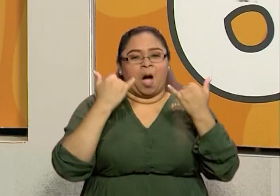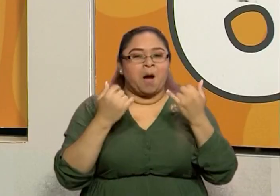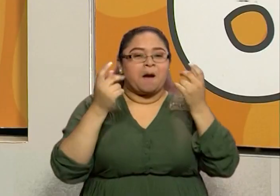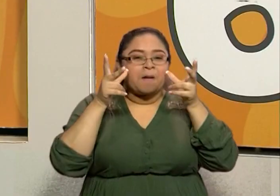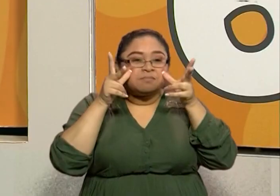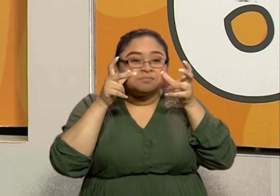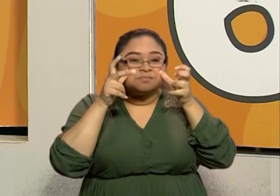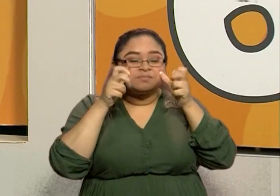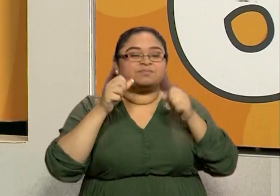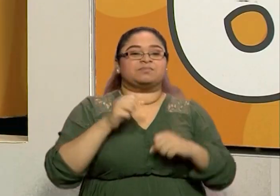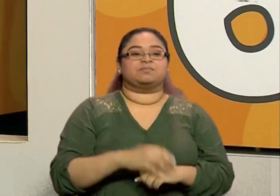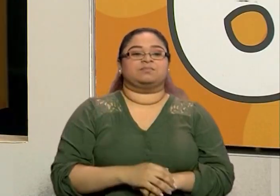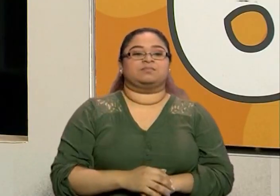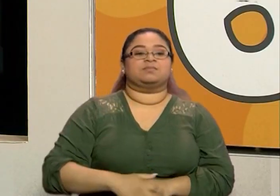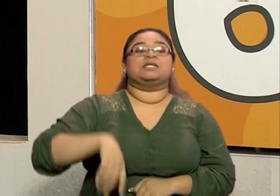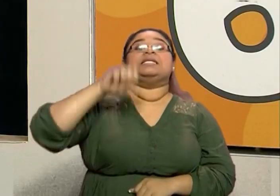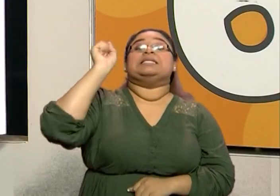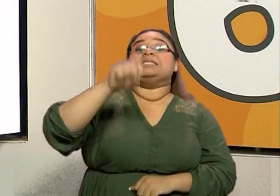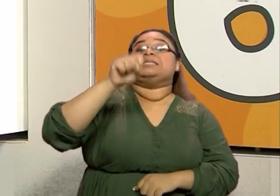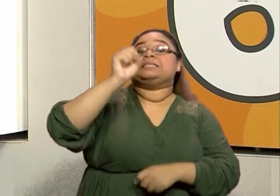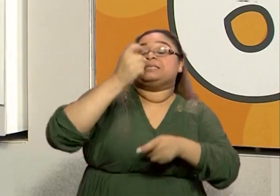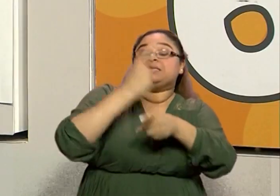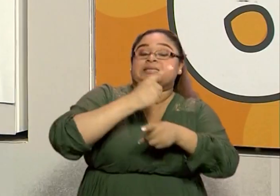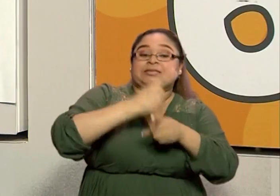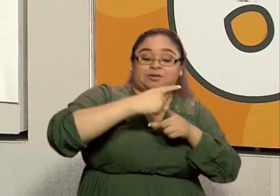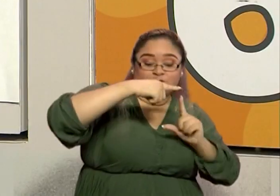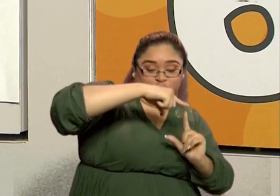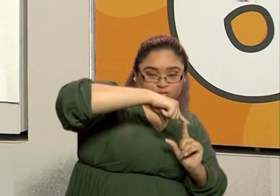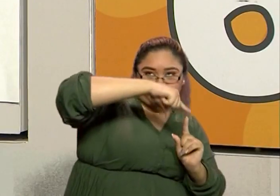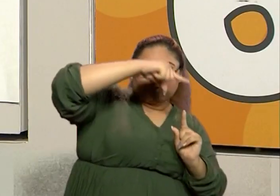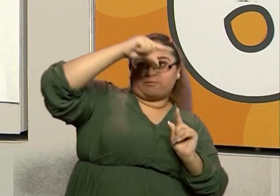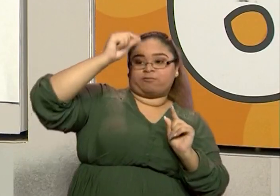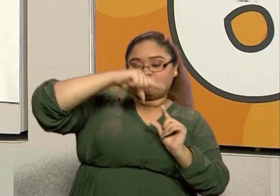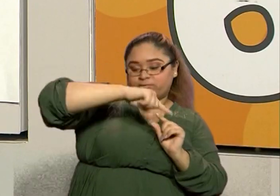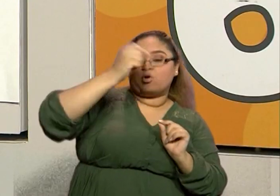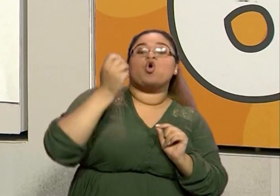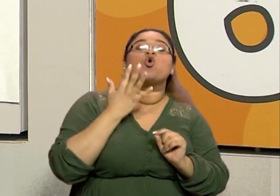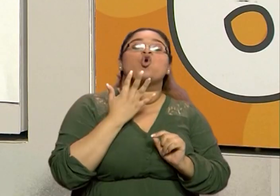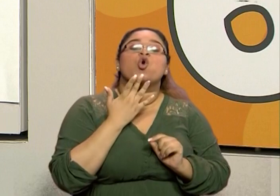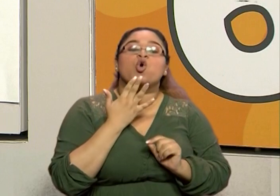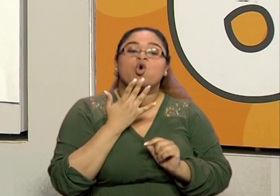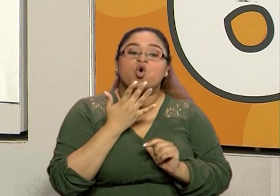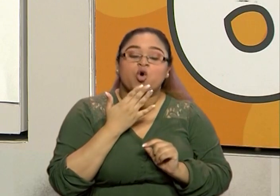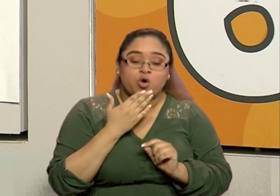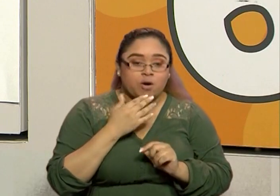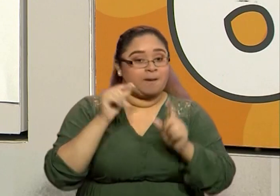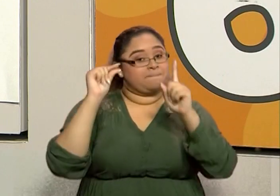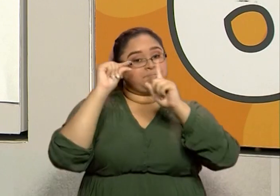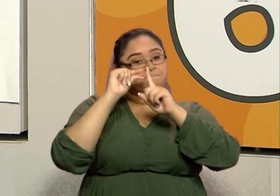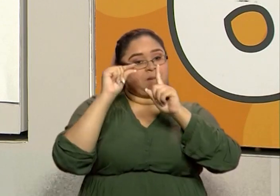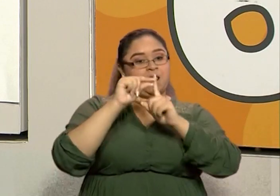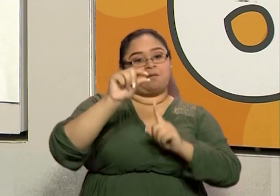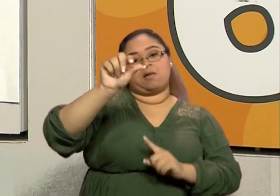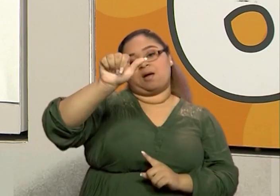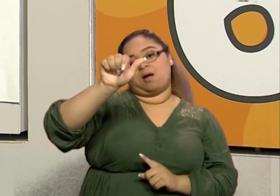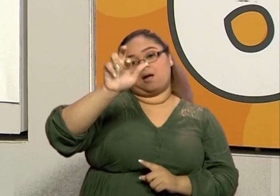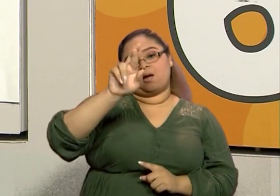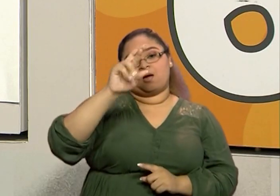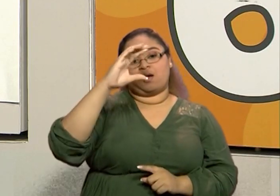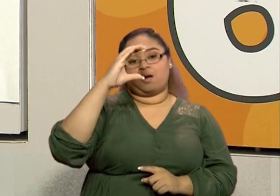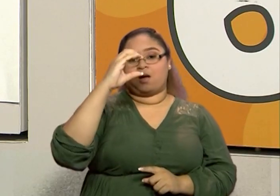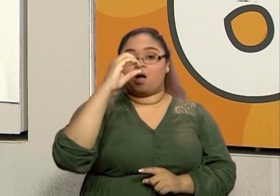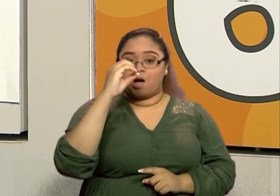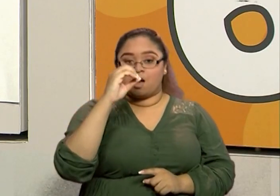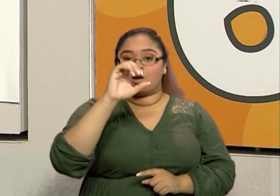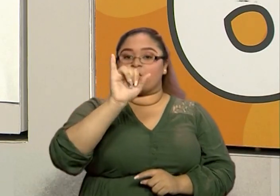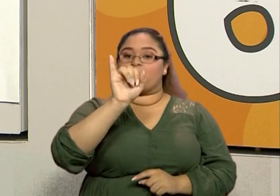El arco iris. Muy bien. Y aquí tenemos también la palabra arco iris, de la cual